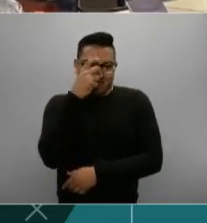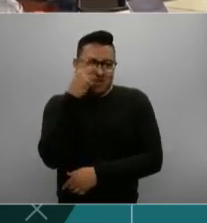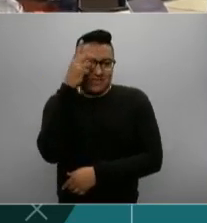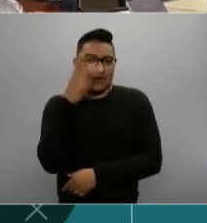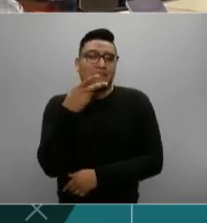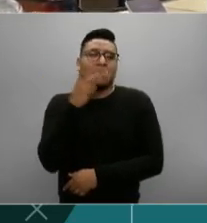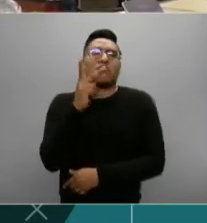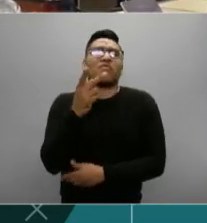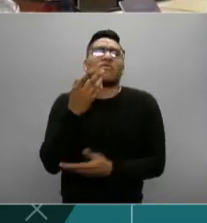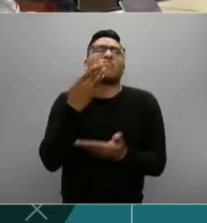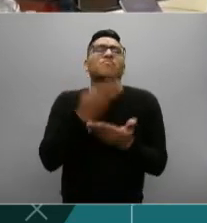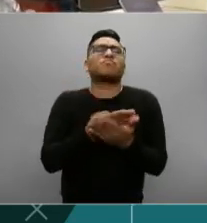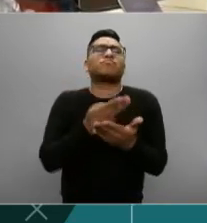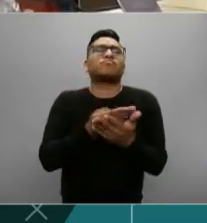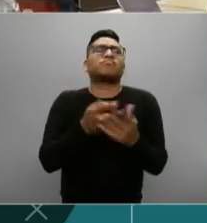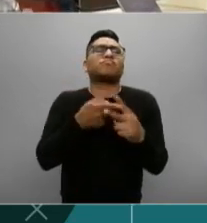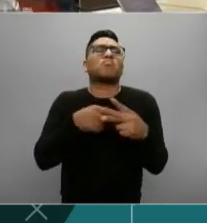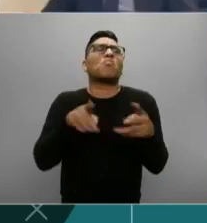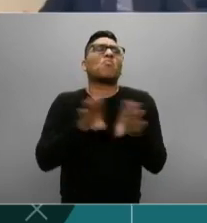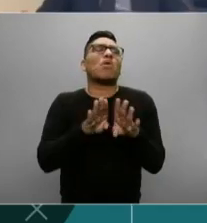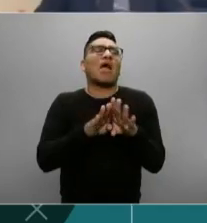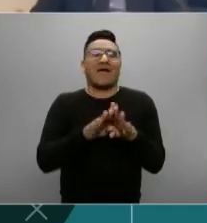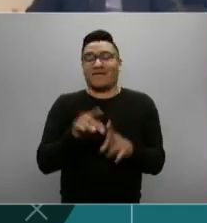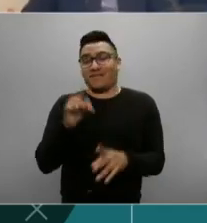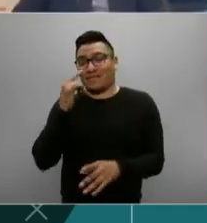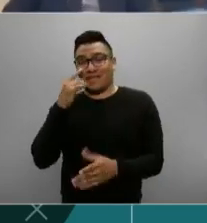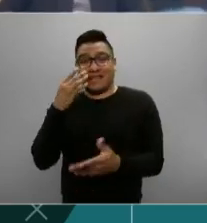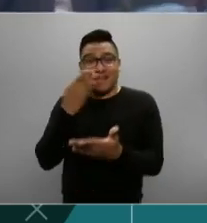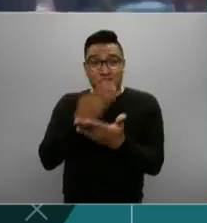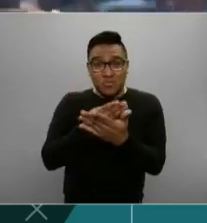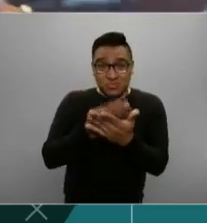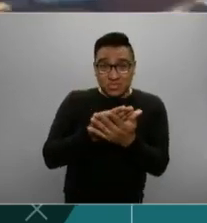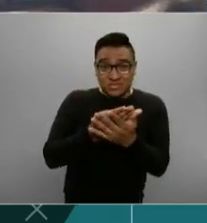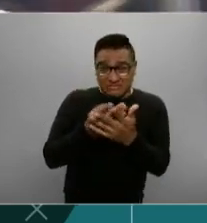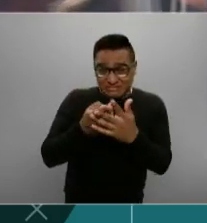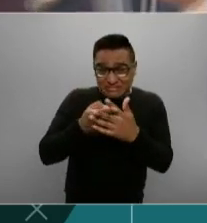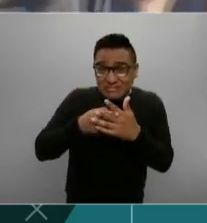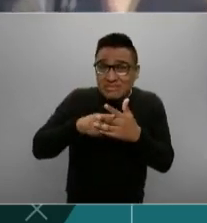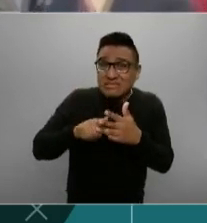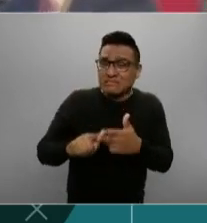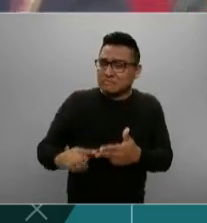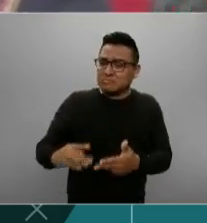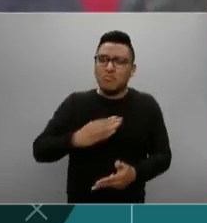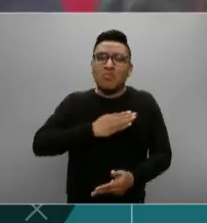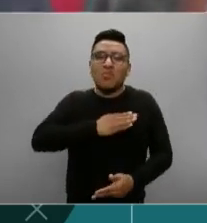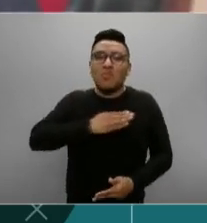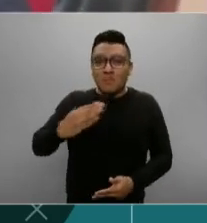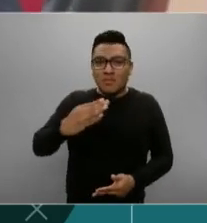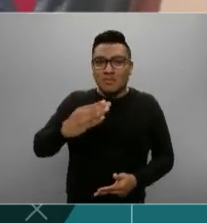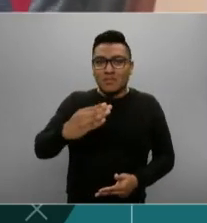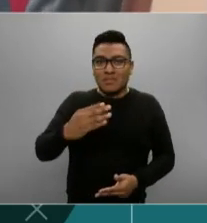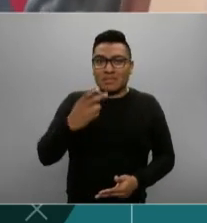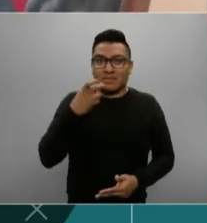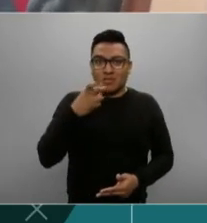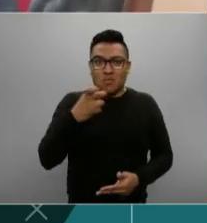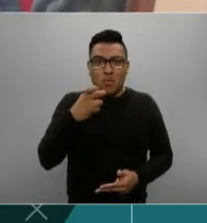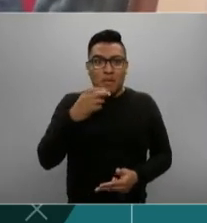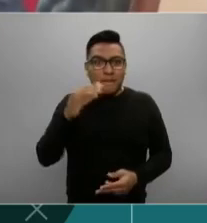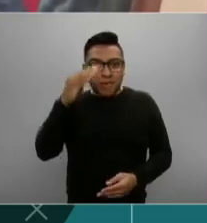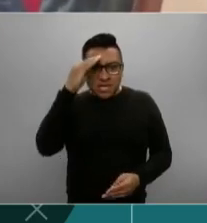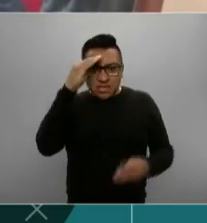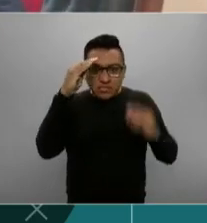iniciativa es buena. La iniciativa es muy buena, es visionaria, se anticipa a lo que va a venir.